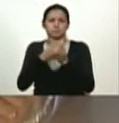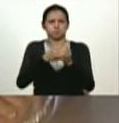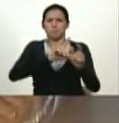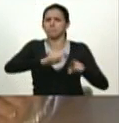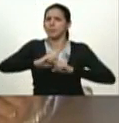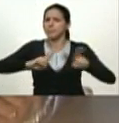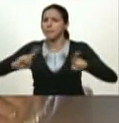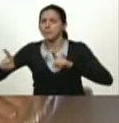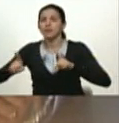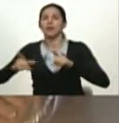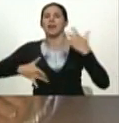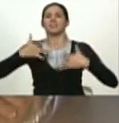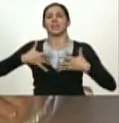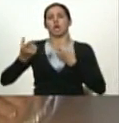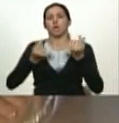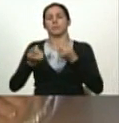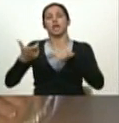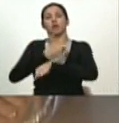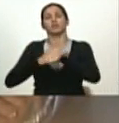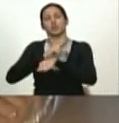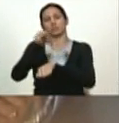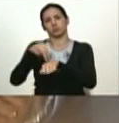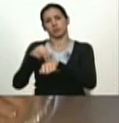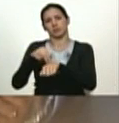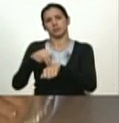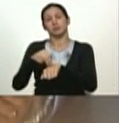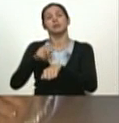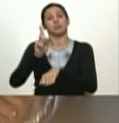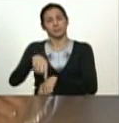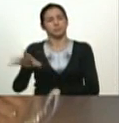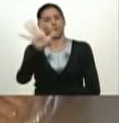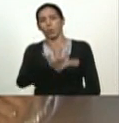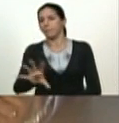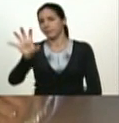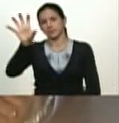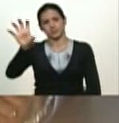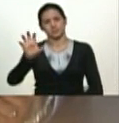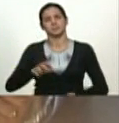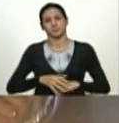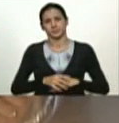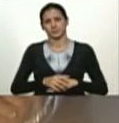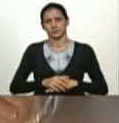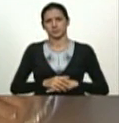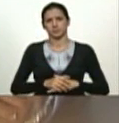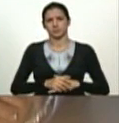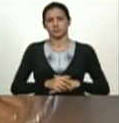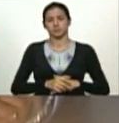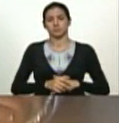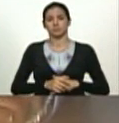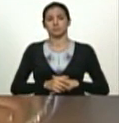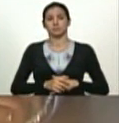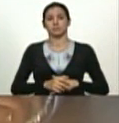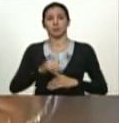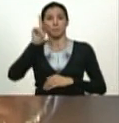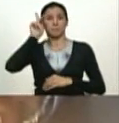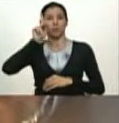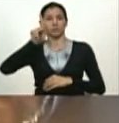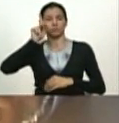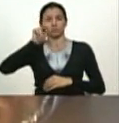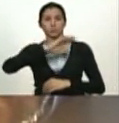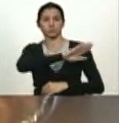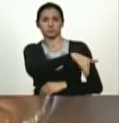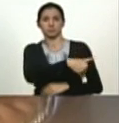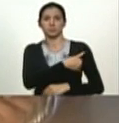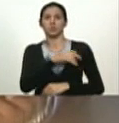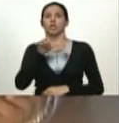económica del Gobierno Nacional y del país. Y le he dado al profesor universitario Luis